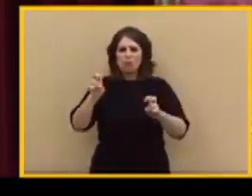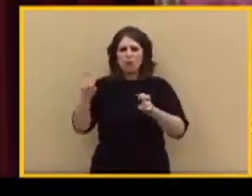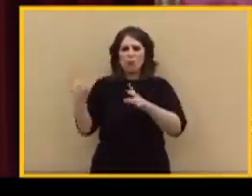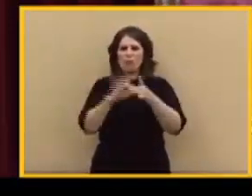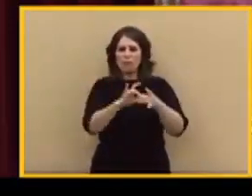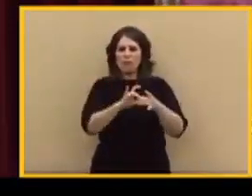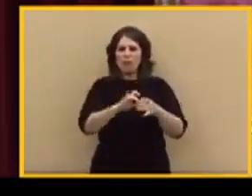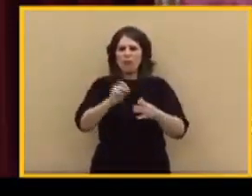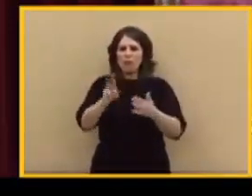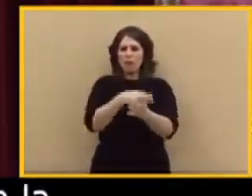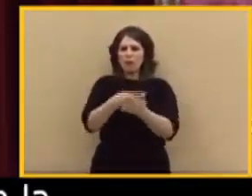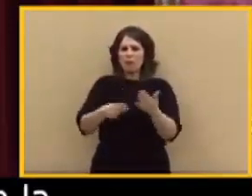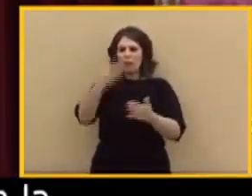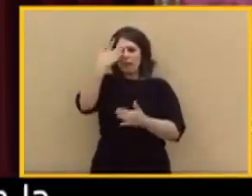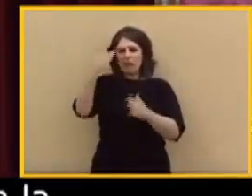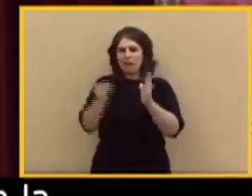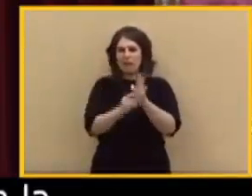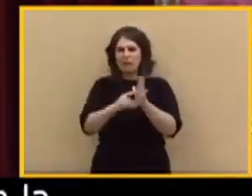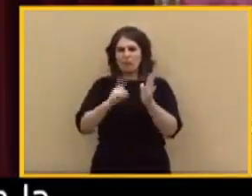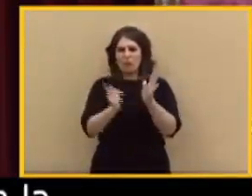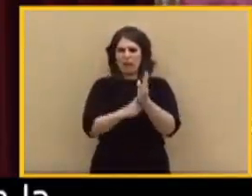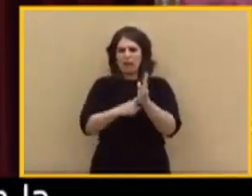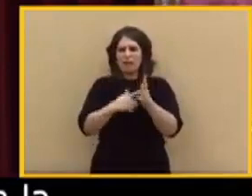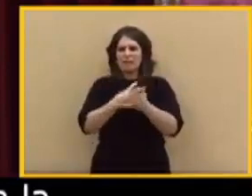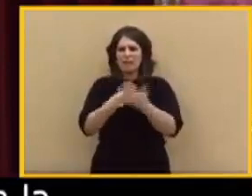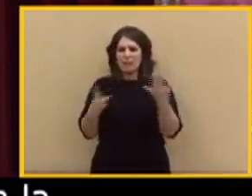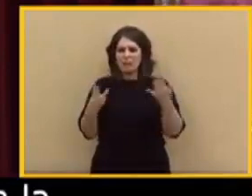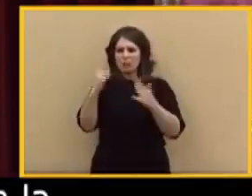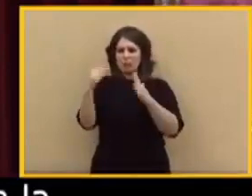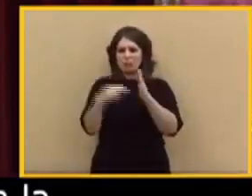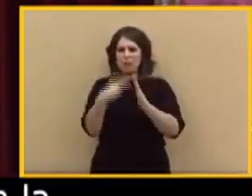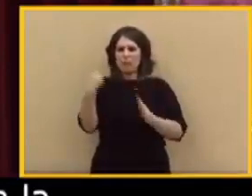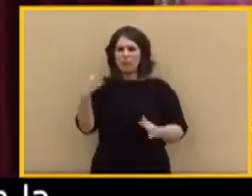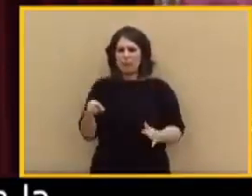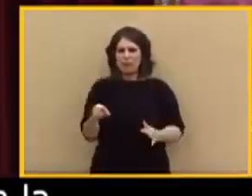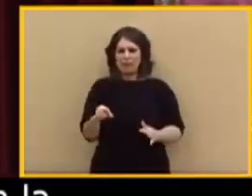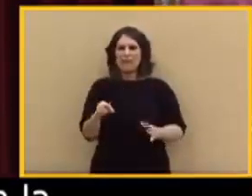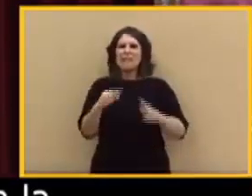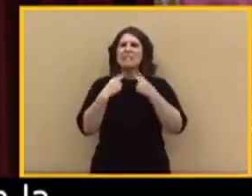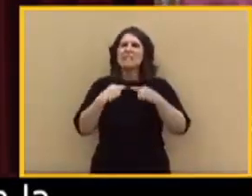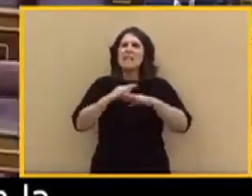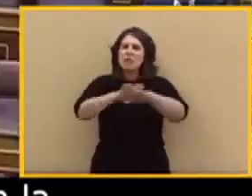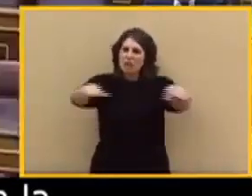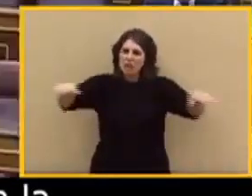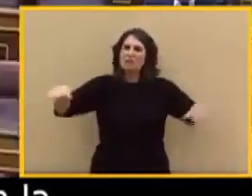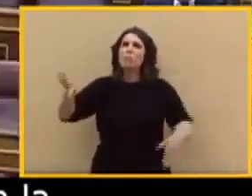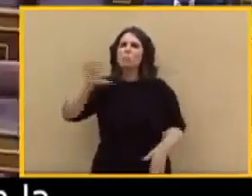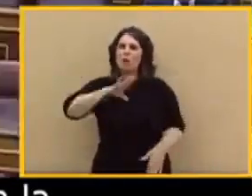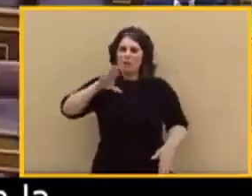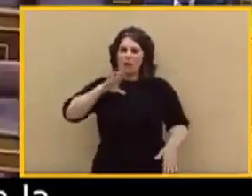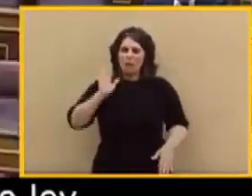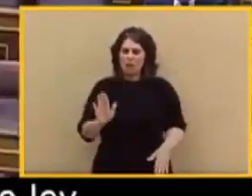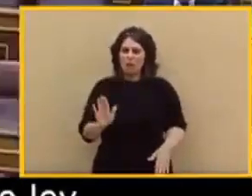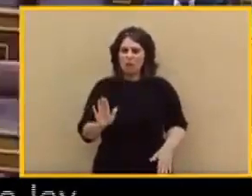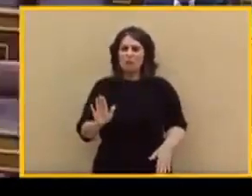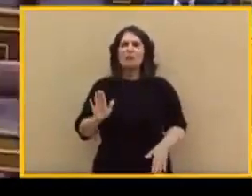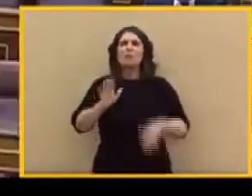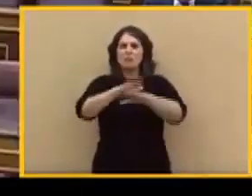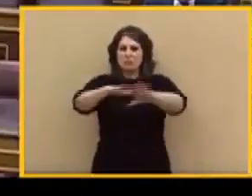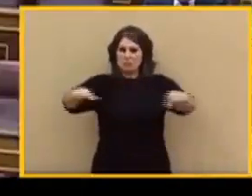del Real Decreto Ley 18-2020. Señorías, por favor. Señorías.